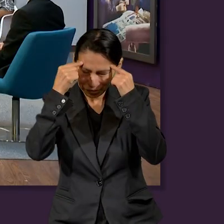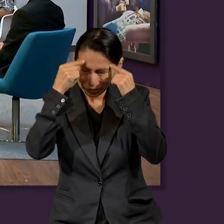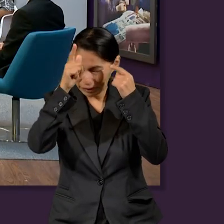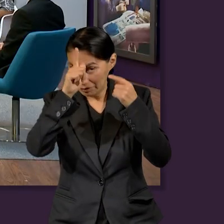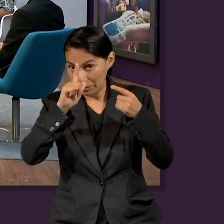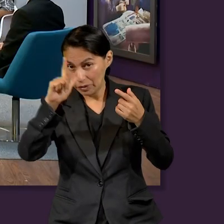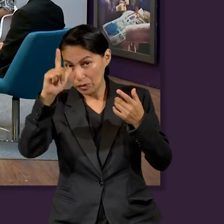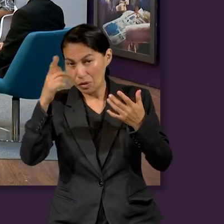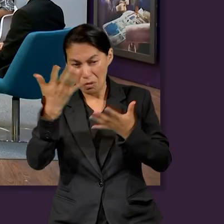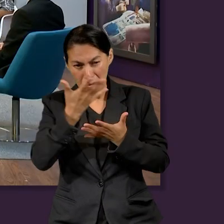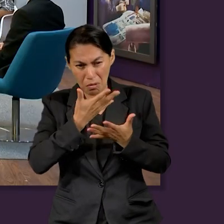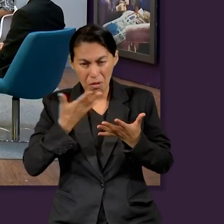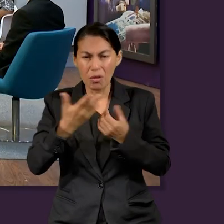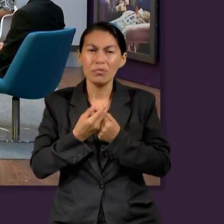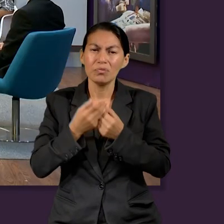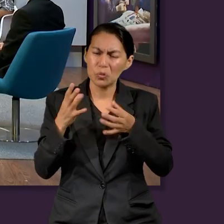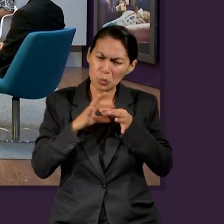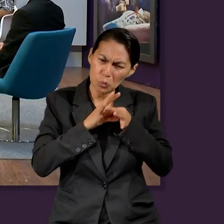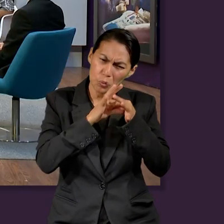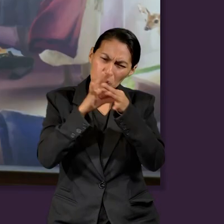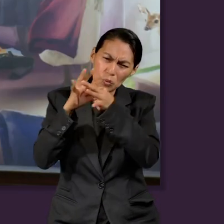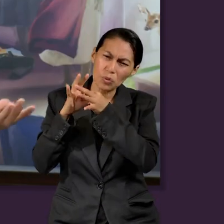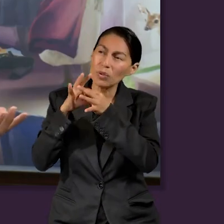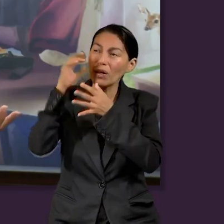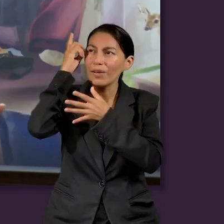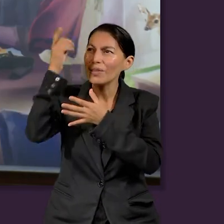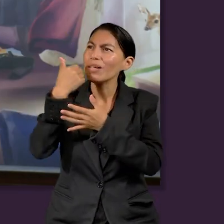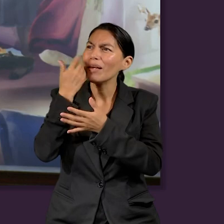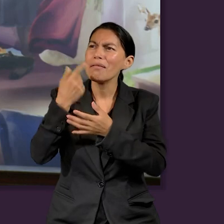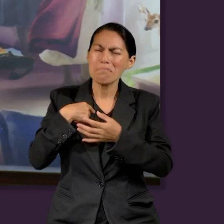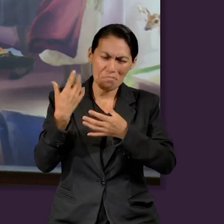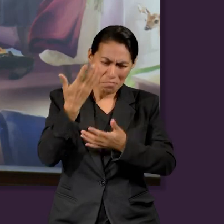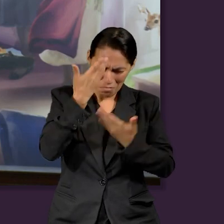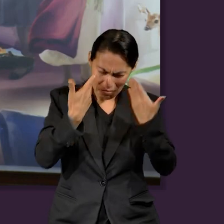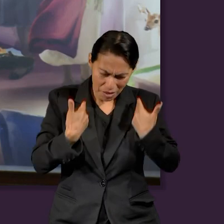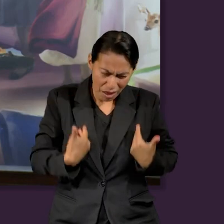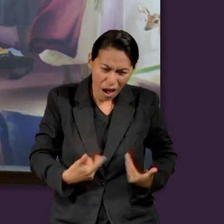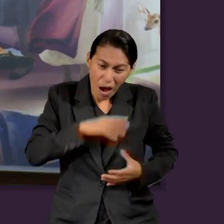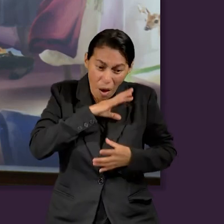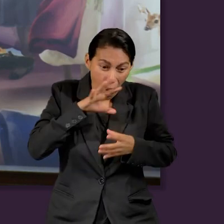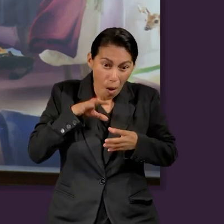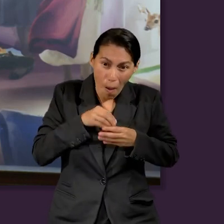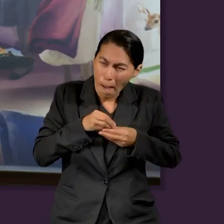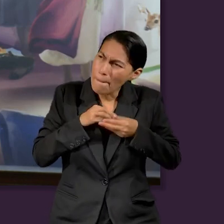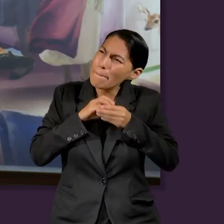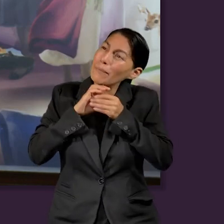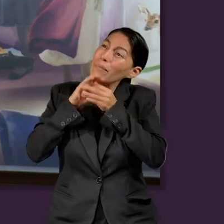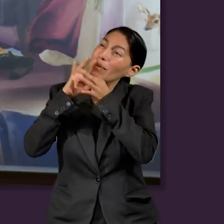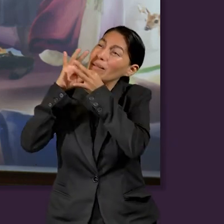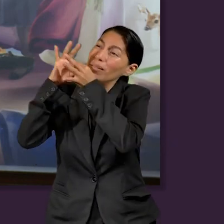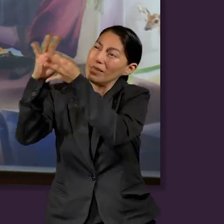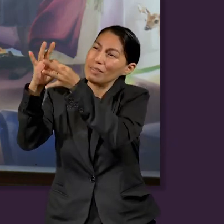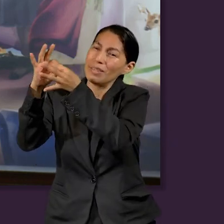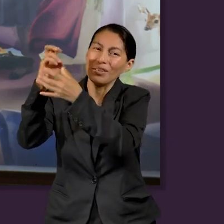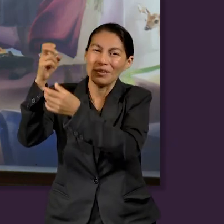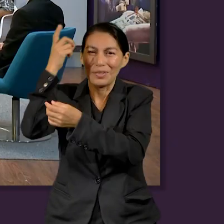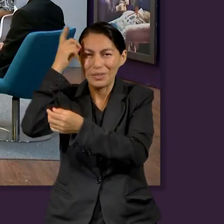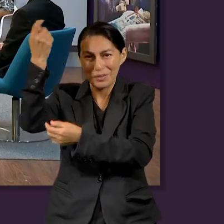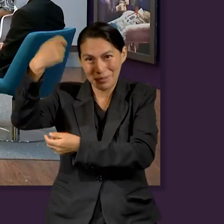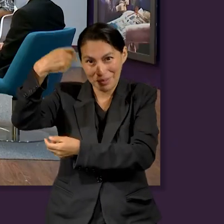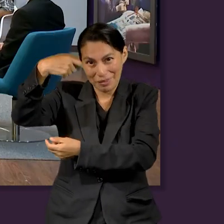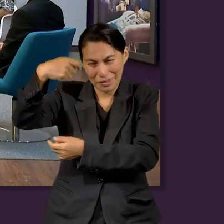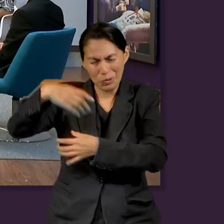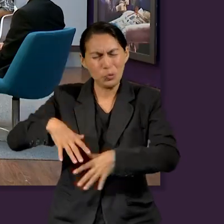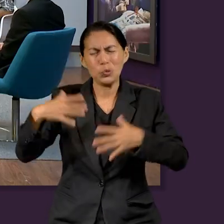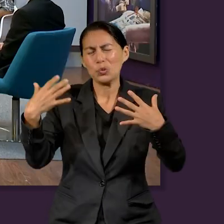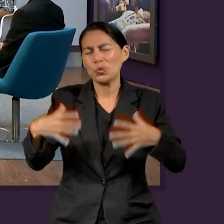compendio, debemos ver o buscar esa integralidad que Dios quiere. Entonces, cuando nosotros decidimos ir por Cristo, vamos a ver bendiciones